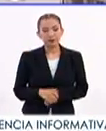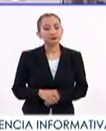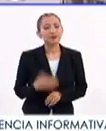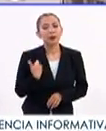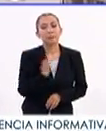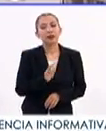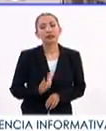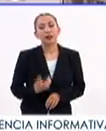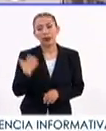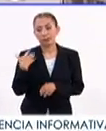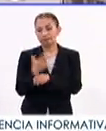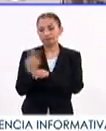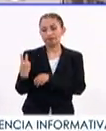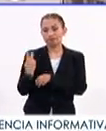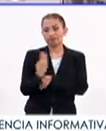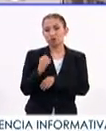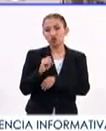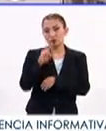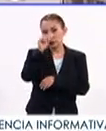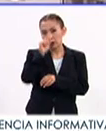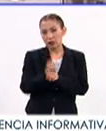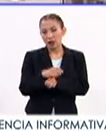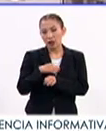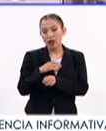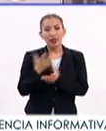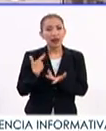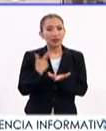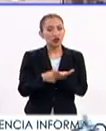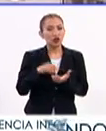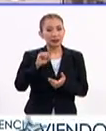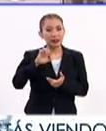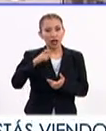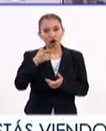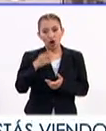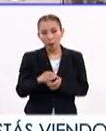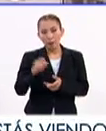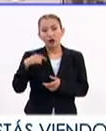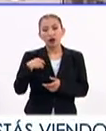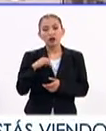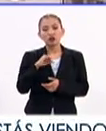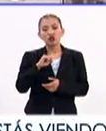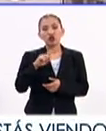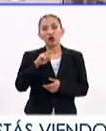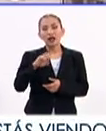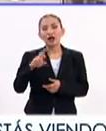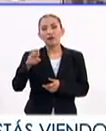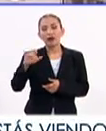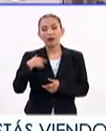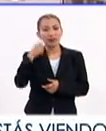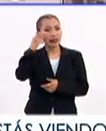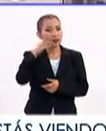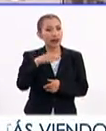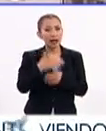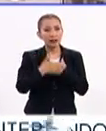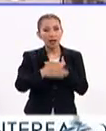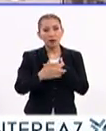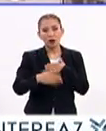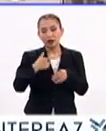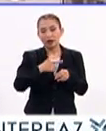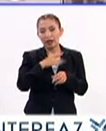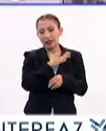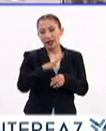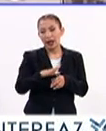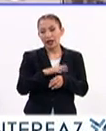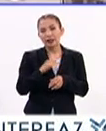el presidente estuvo acompañado por el subsecretario de la Secretaría de Gobernación Soé Robledo y el director del Archivo General de la